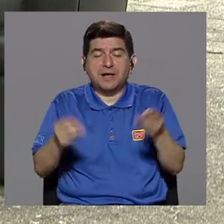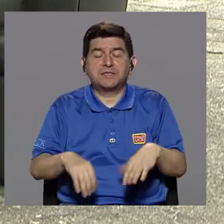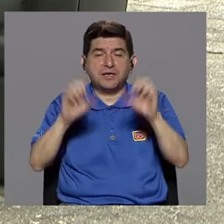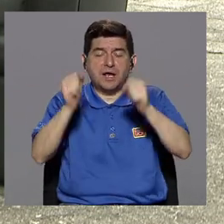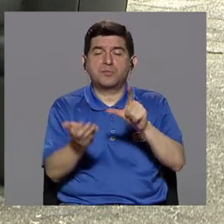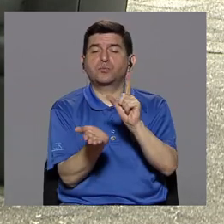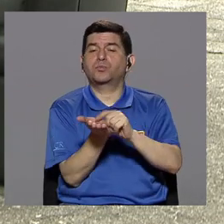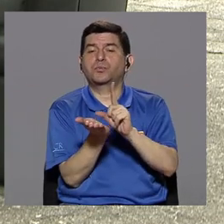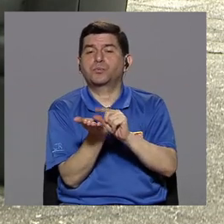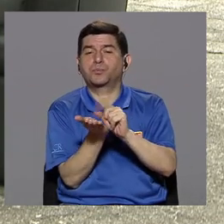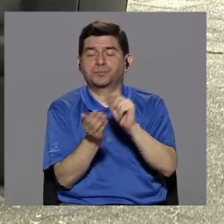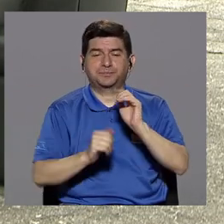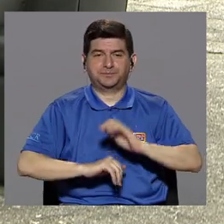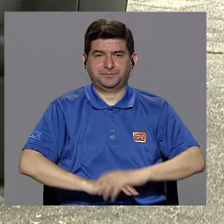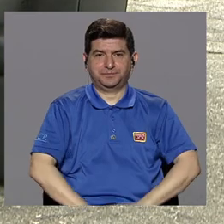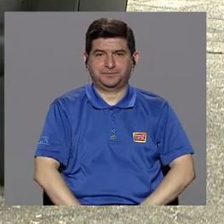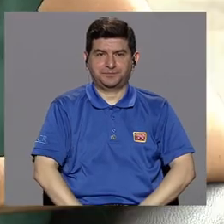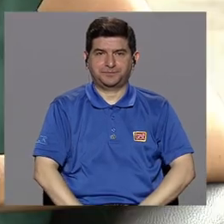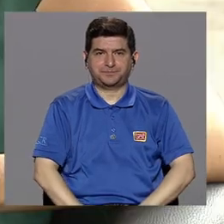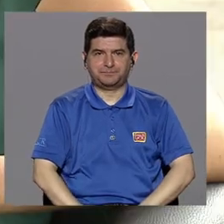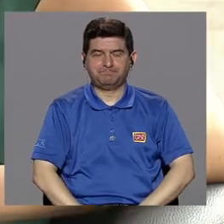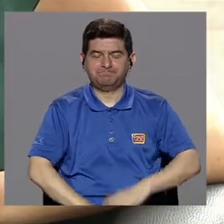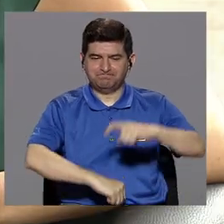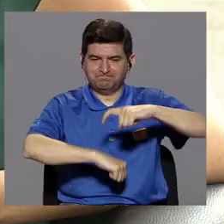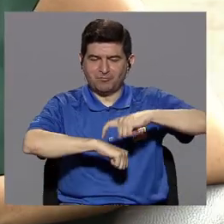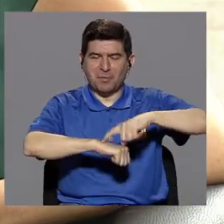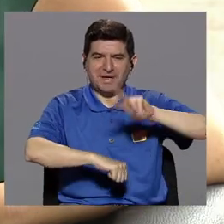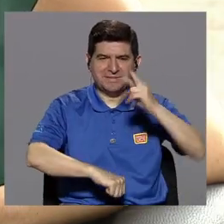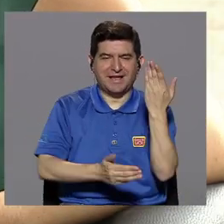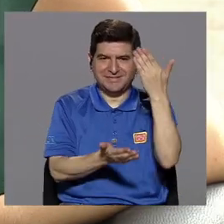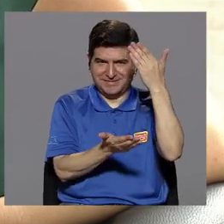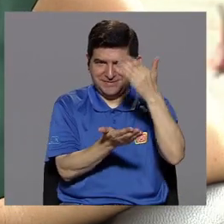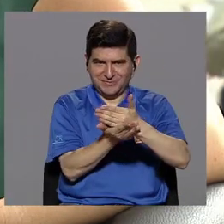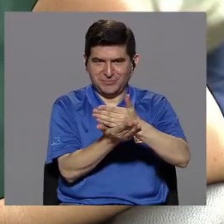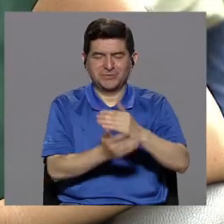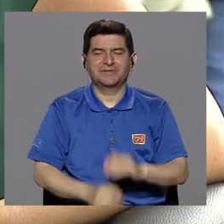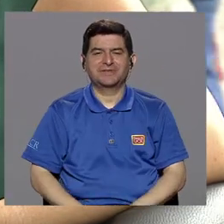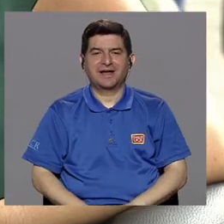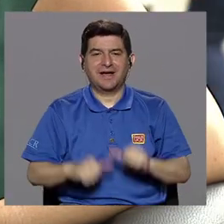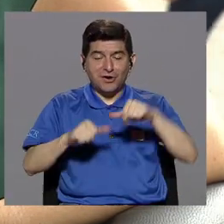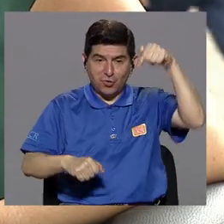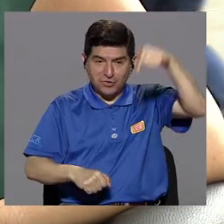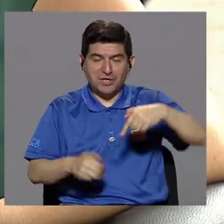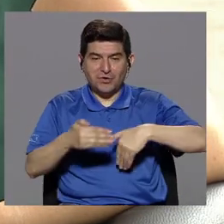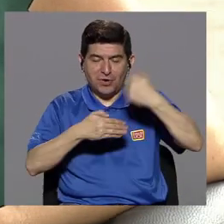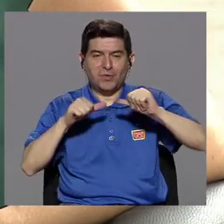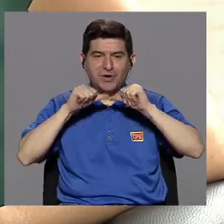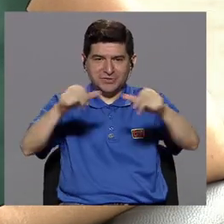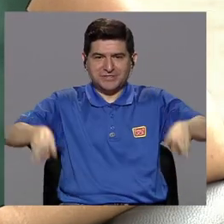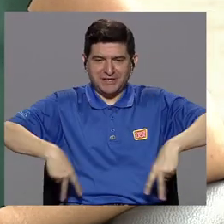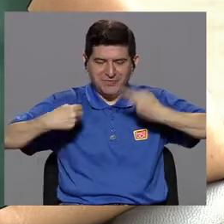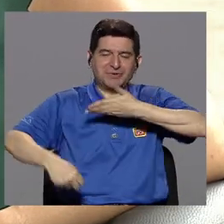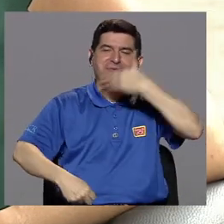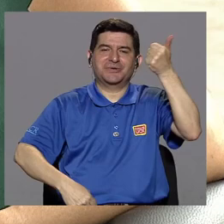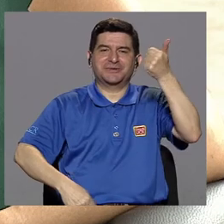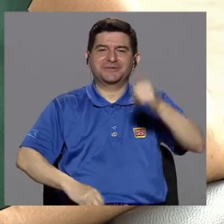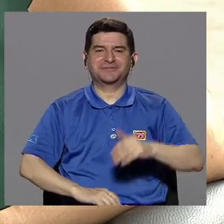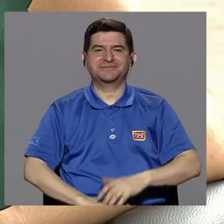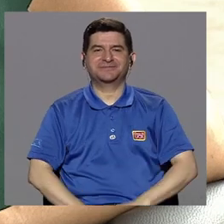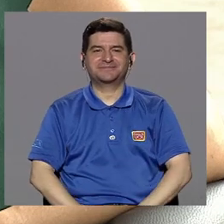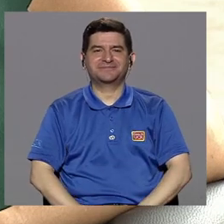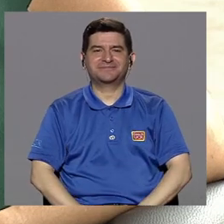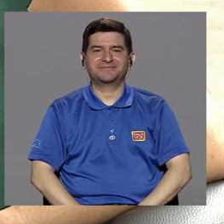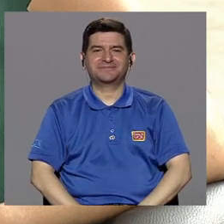que se puede imprimir, por ejemplo. Bueno, es momento de hacer una segunda pausa. Quédese con nosotros y ya regresamos con más de Vivir Mejor.